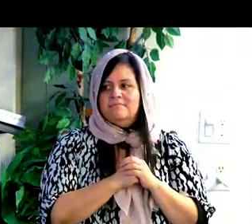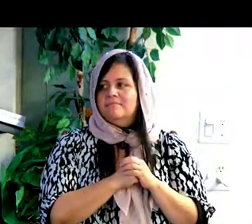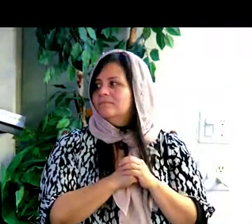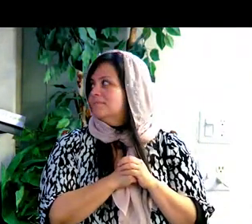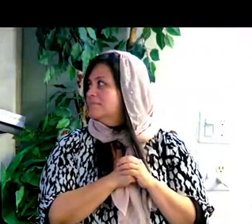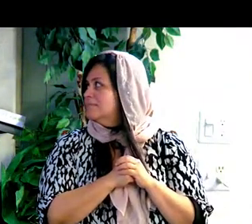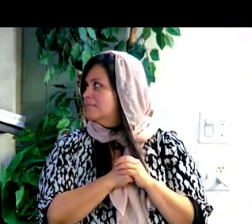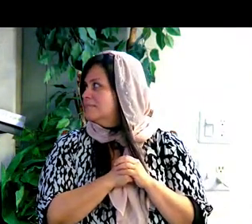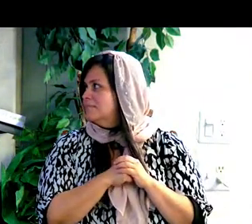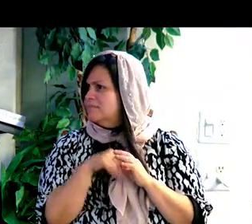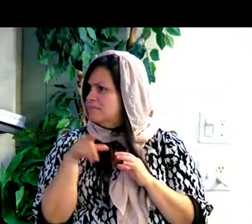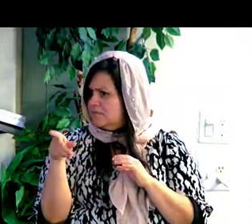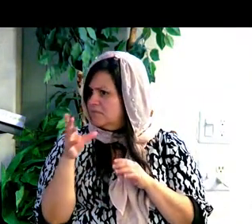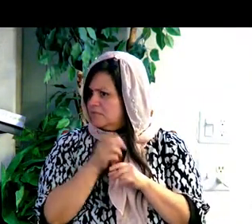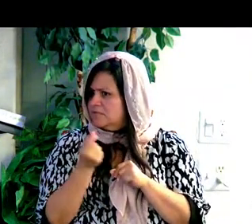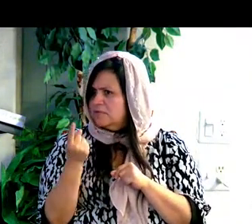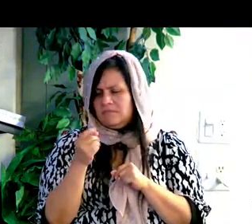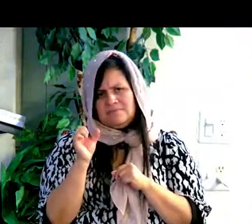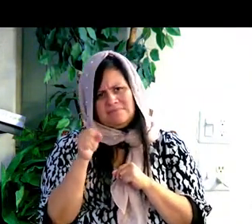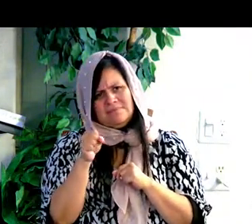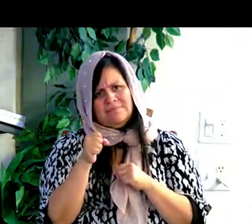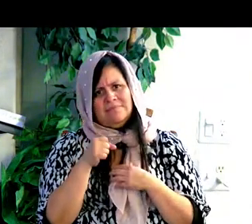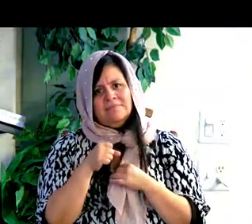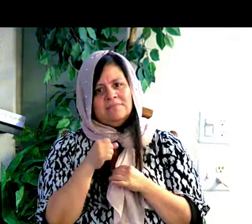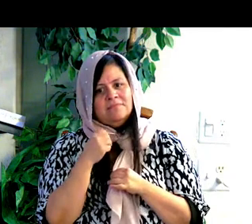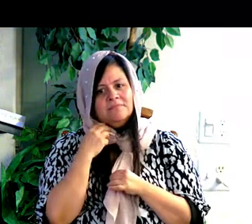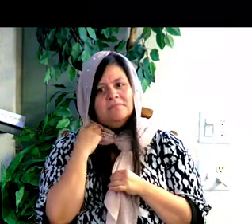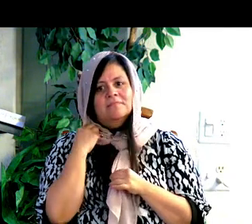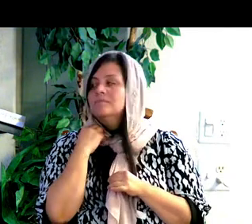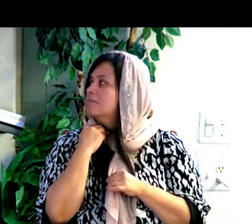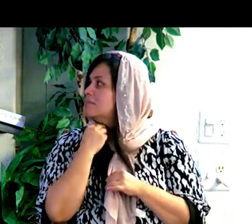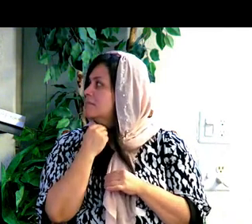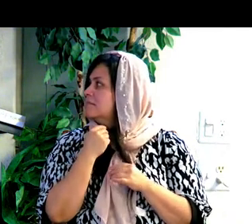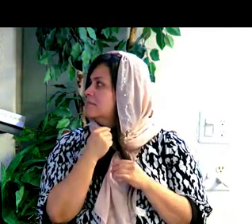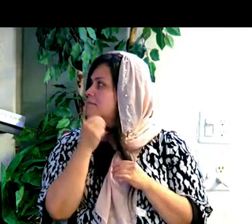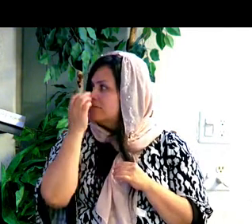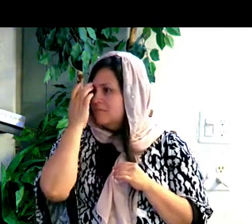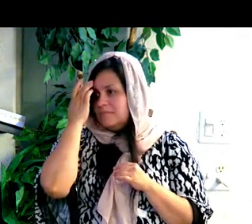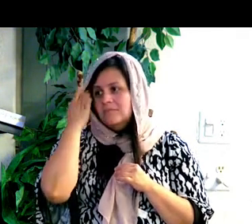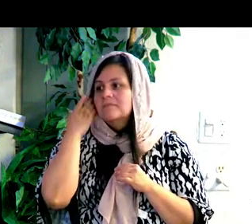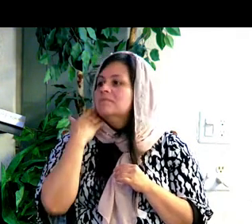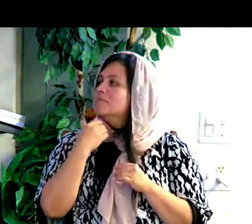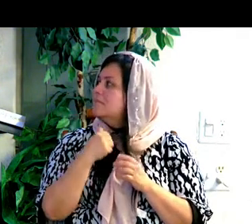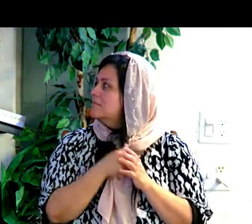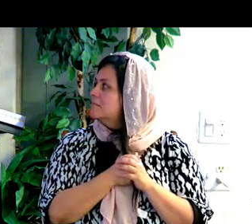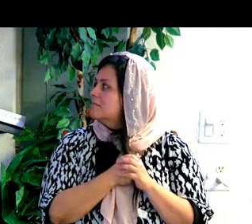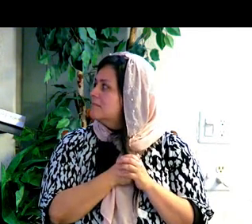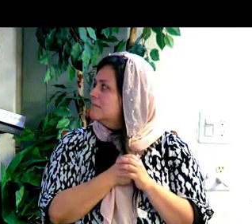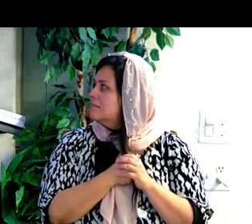Dice, le pregunté, ¿nunca tuviste una ketubah? Digo, sí, pues claro.